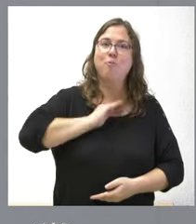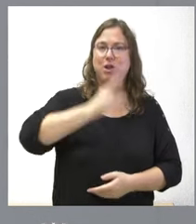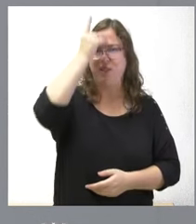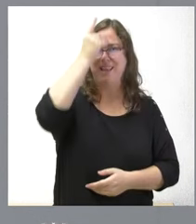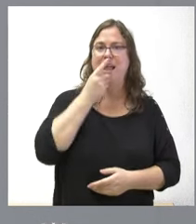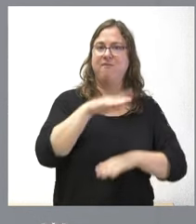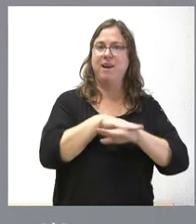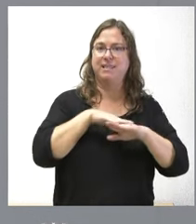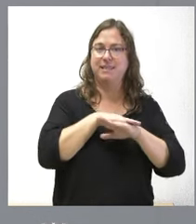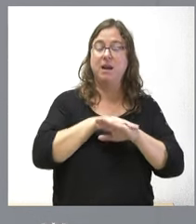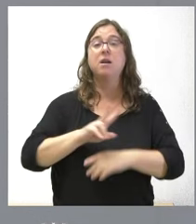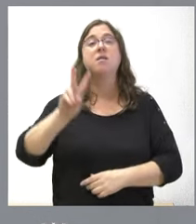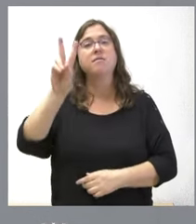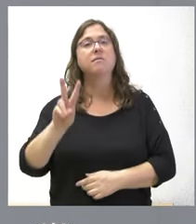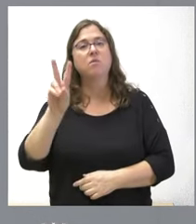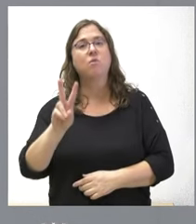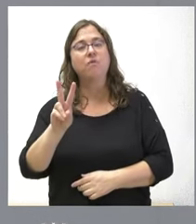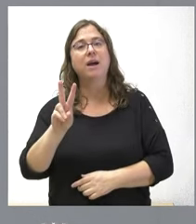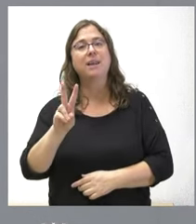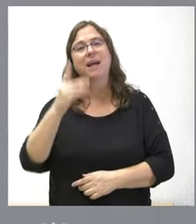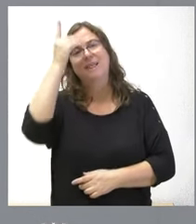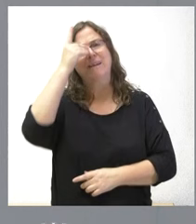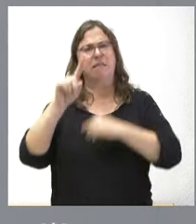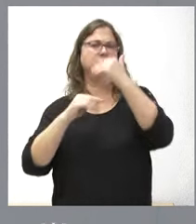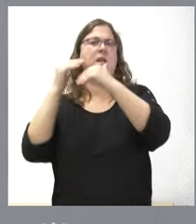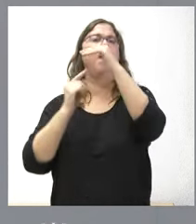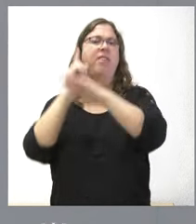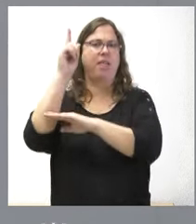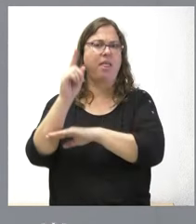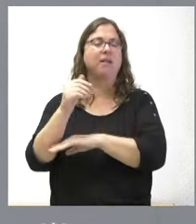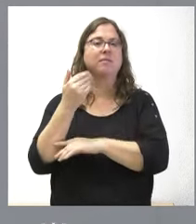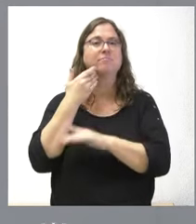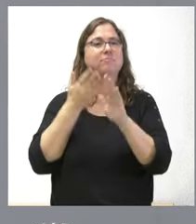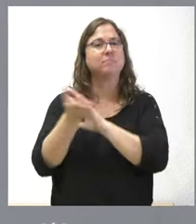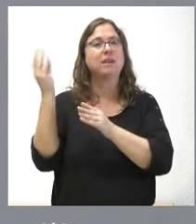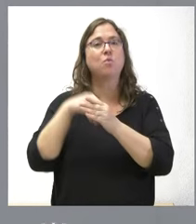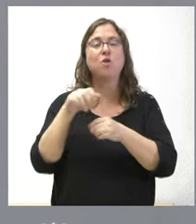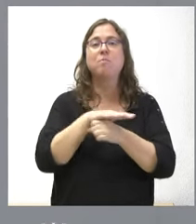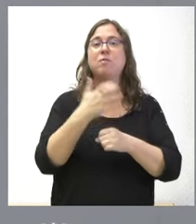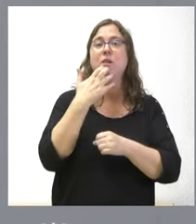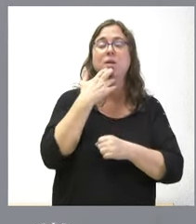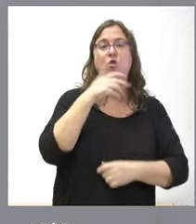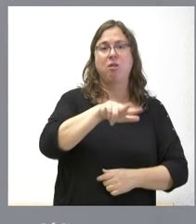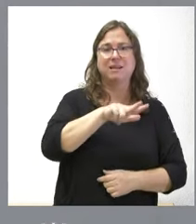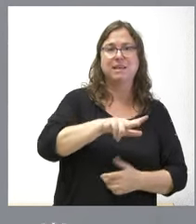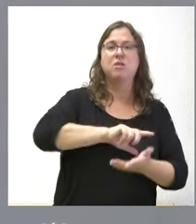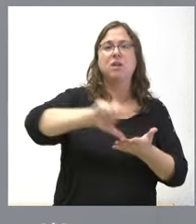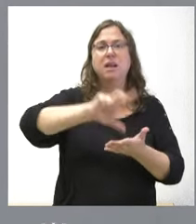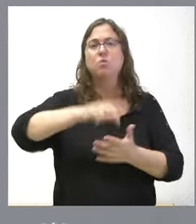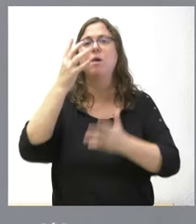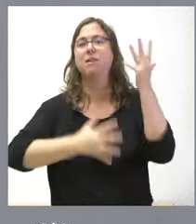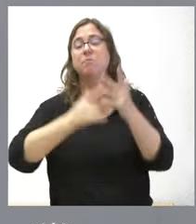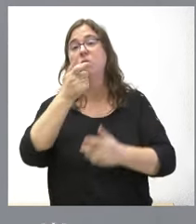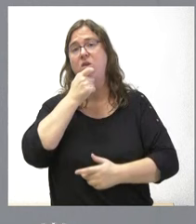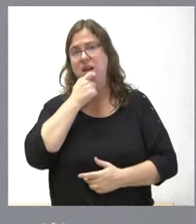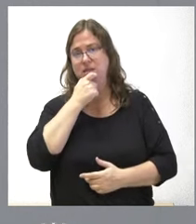básicas y el alumnado de secundaria en competencias digitales avanzadas. Incluye áreas como la lengua castellana, literatura, matemáticas o el inglés.